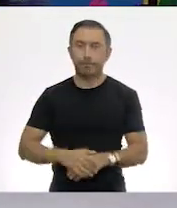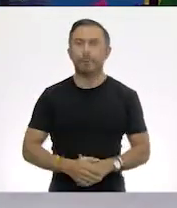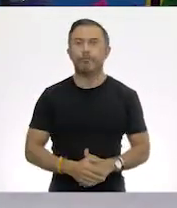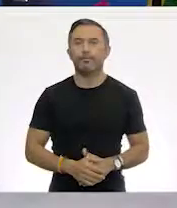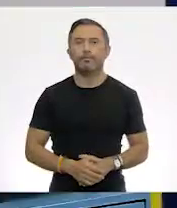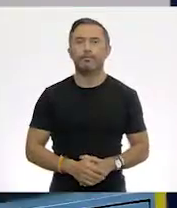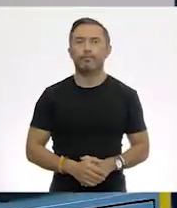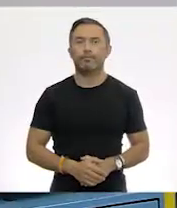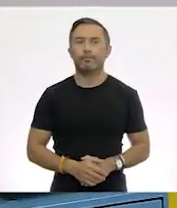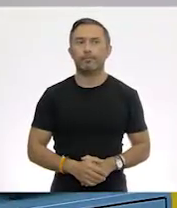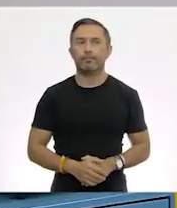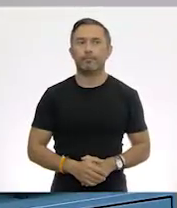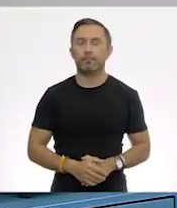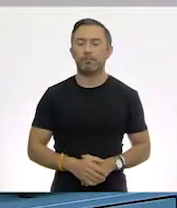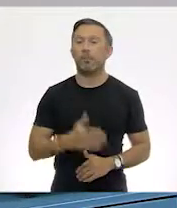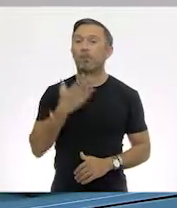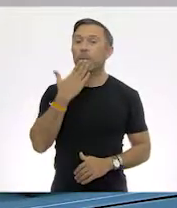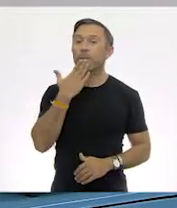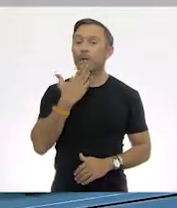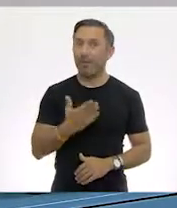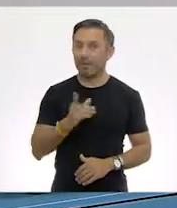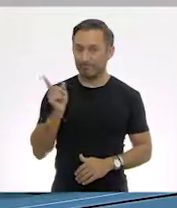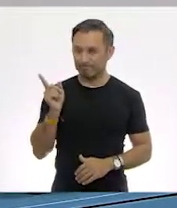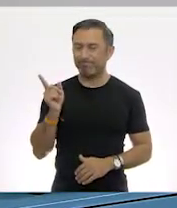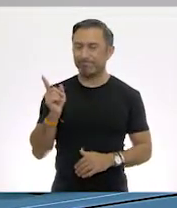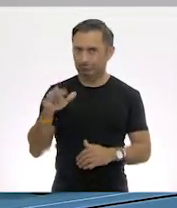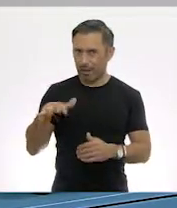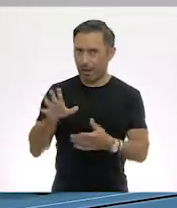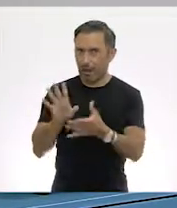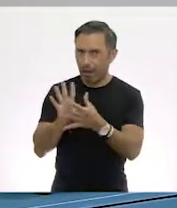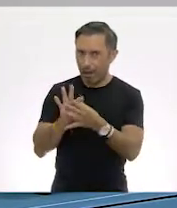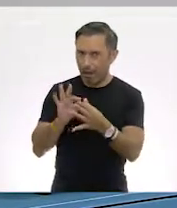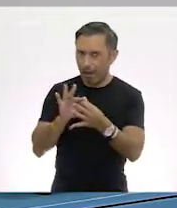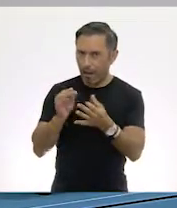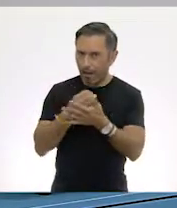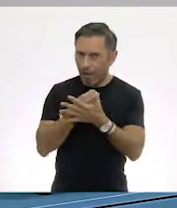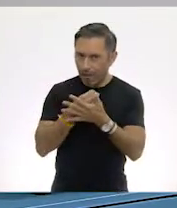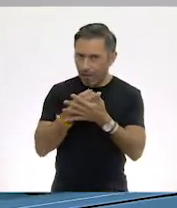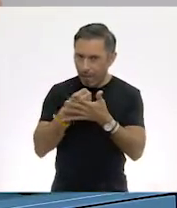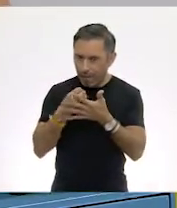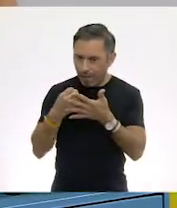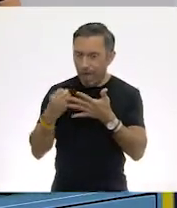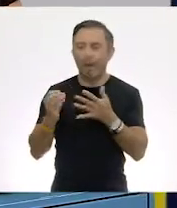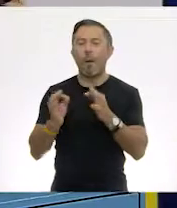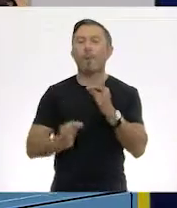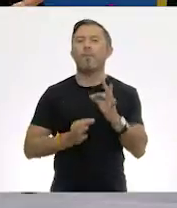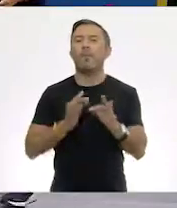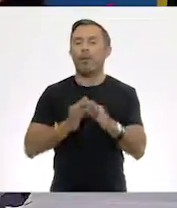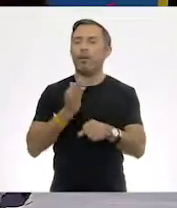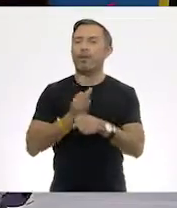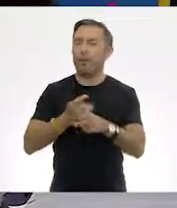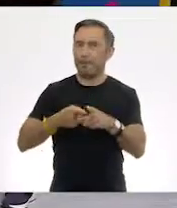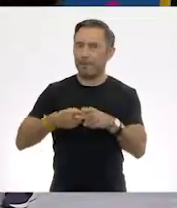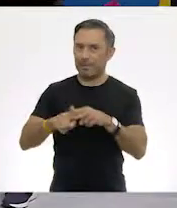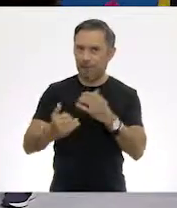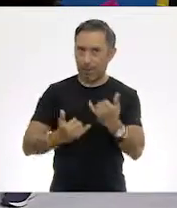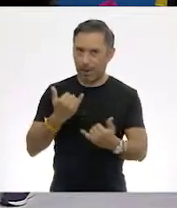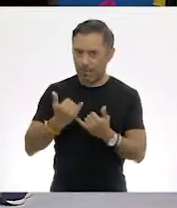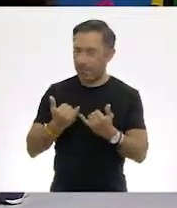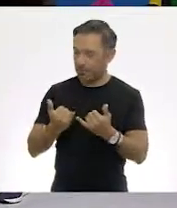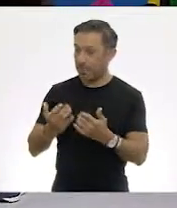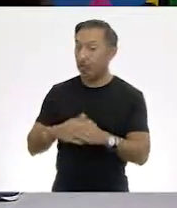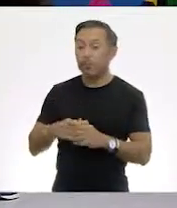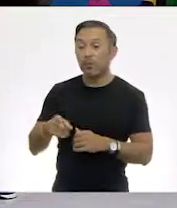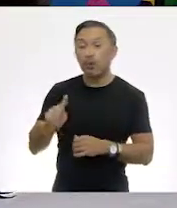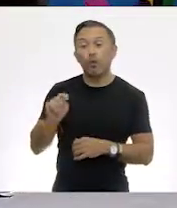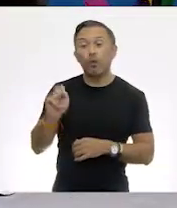Muy bien. Ahora sí, tenemos la información completa para jugar. Vamos a empezar entonces. Y tú tranquilo,